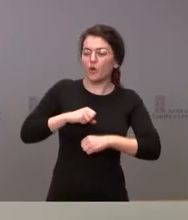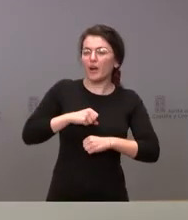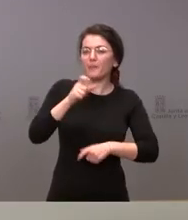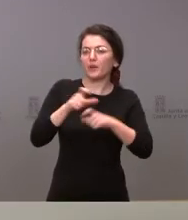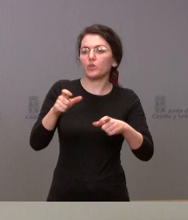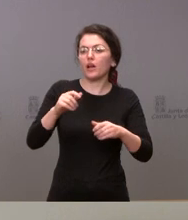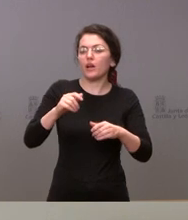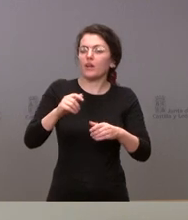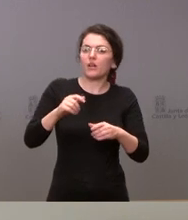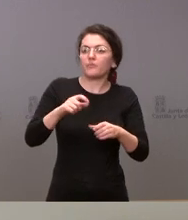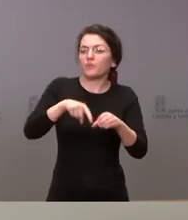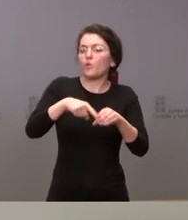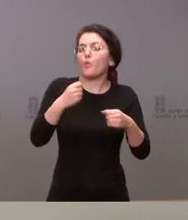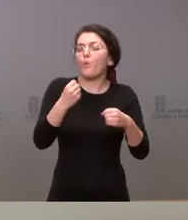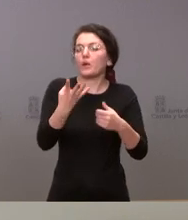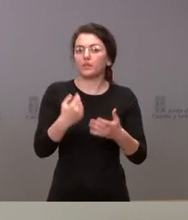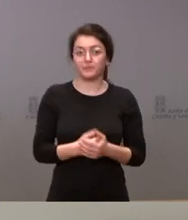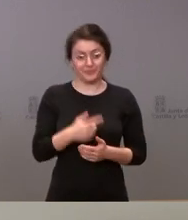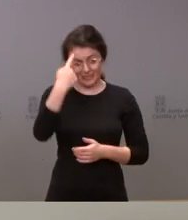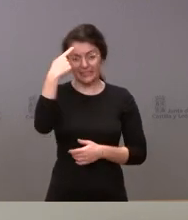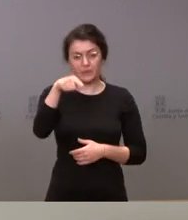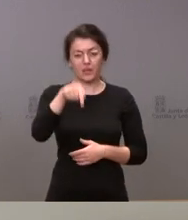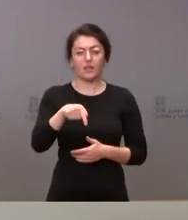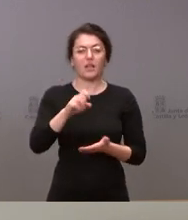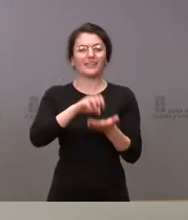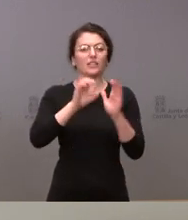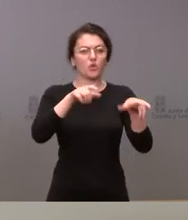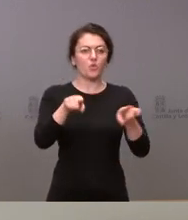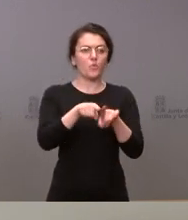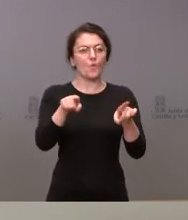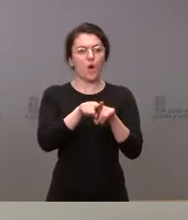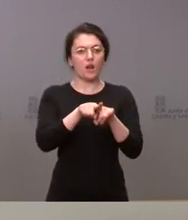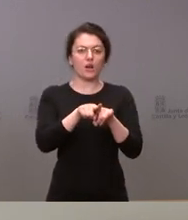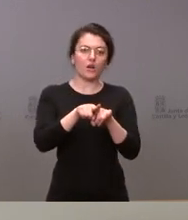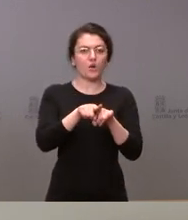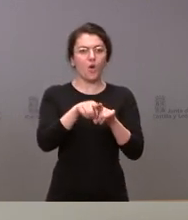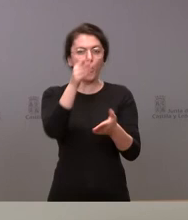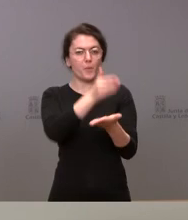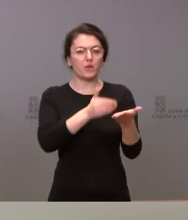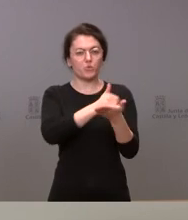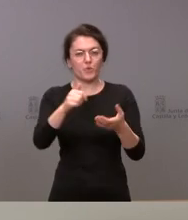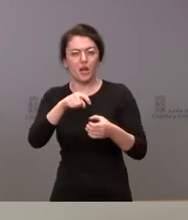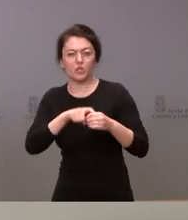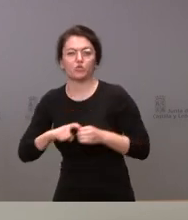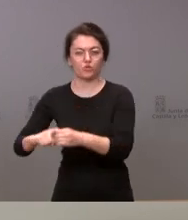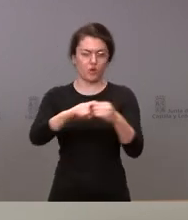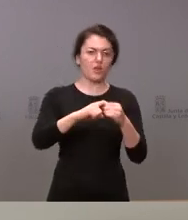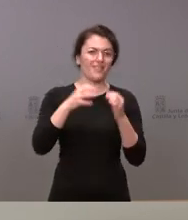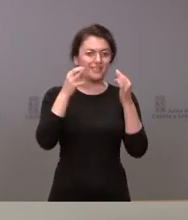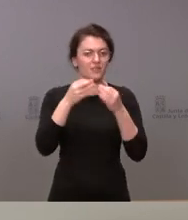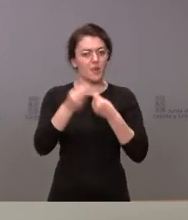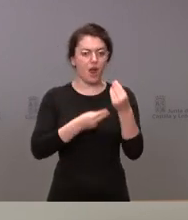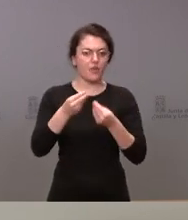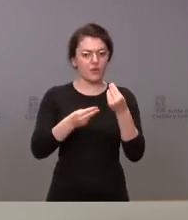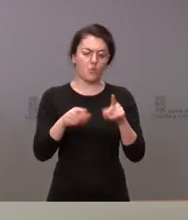pues ustedes saben que siempre Castilla no ha sido una comunidad solidaria que siempre ha hecho frente a sus